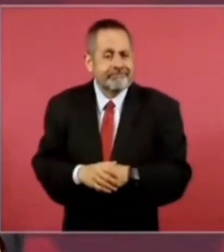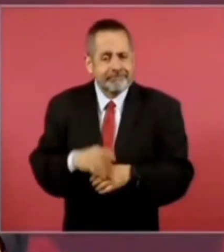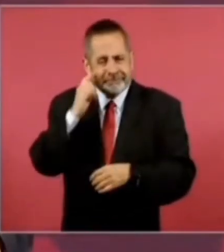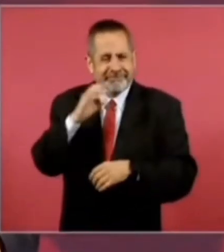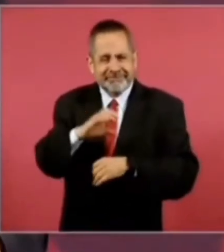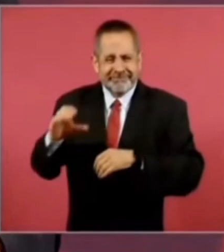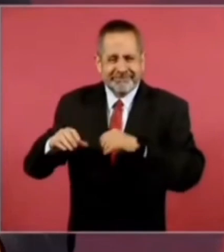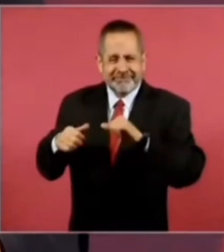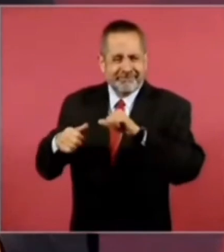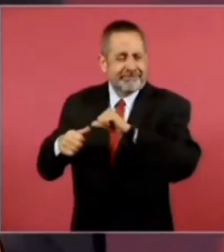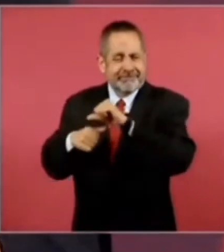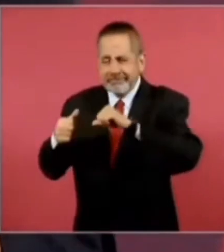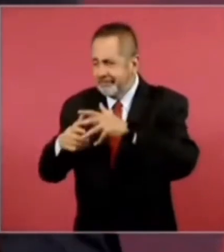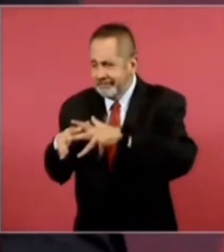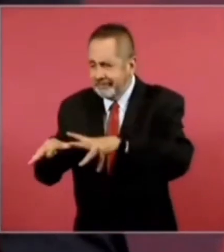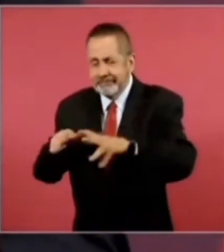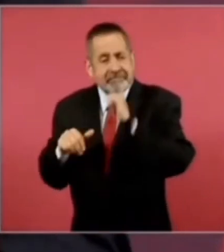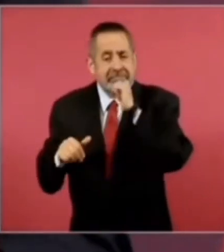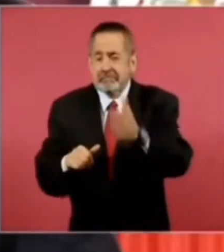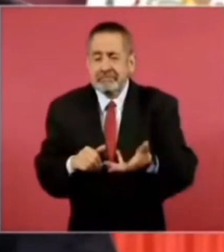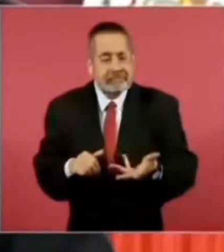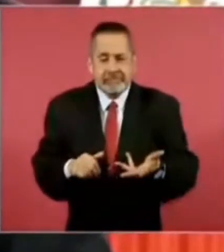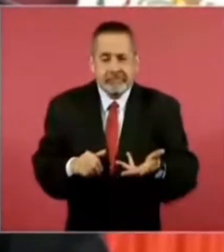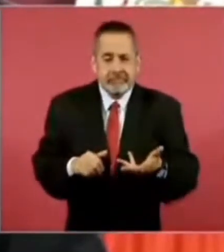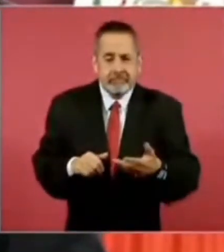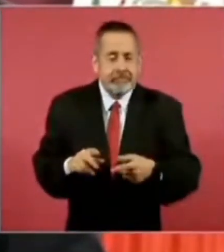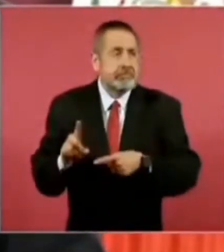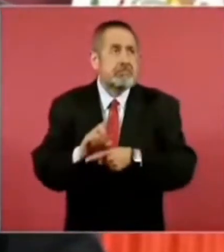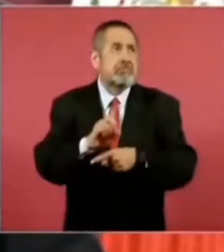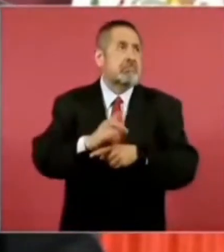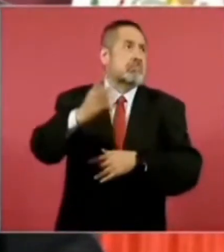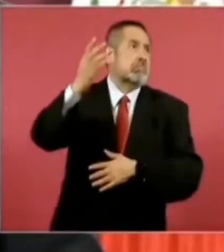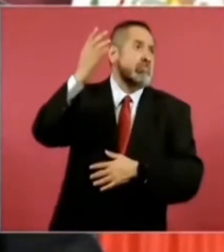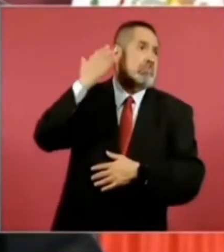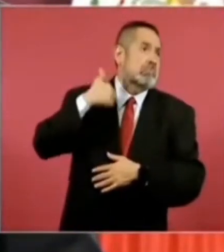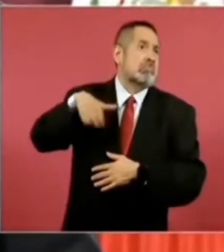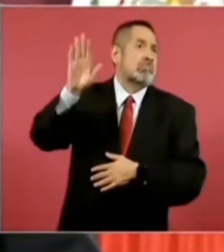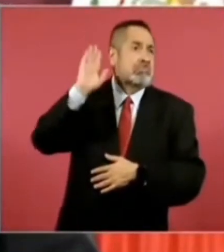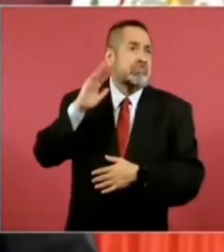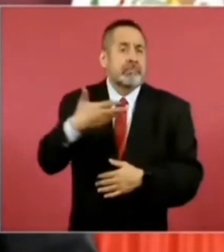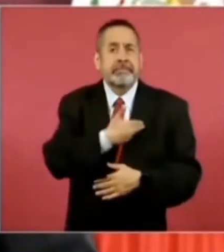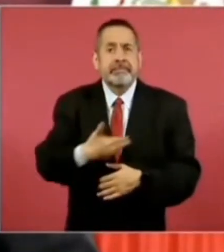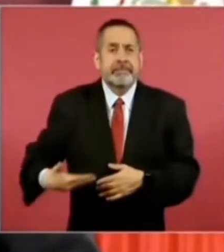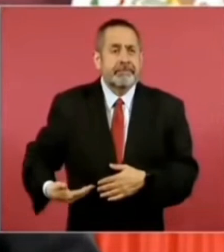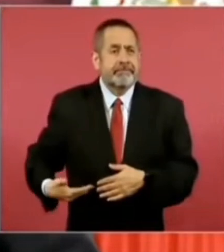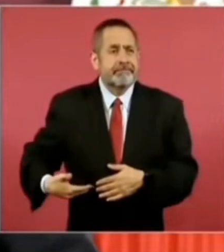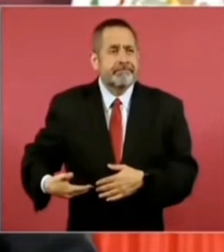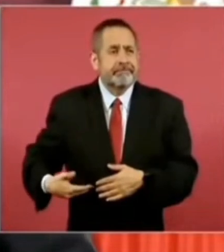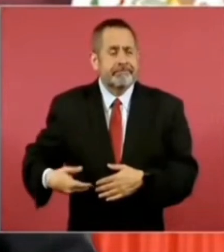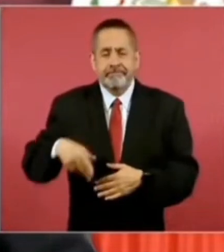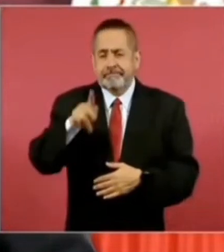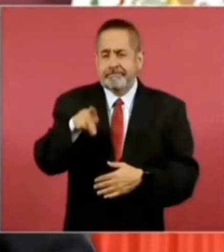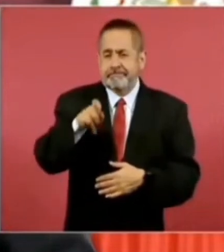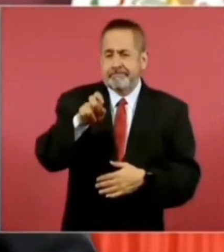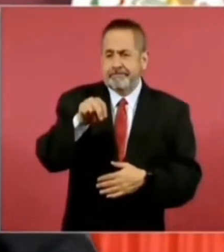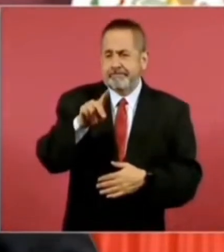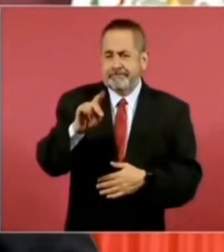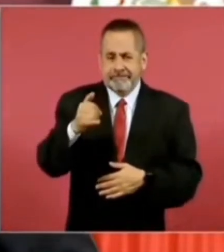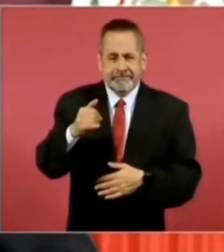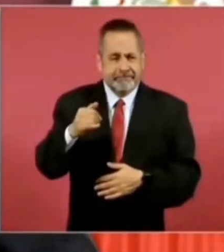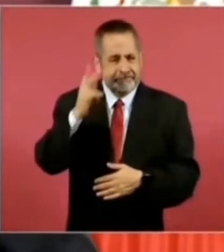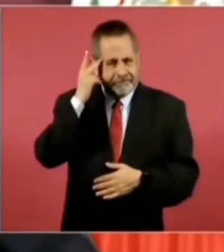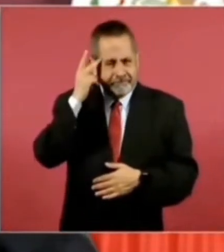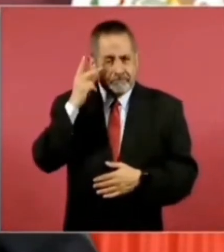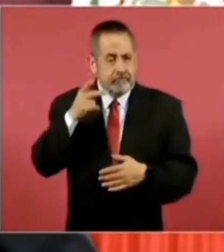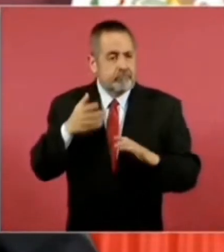Desde la Alianza para el Progreso que impulsó el presidente Kennedy, de eso